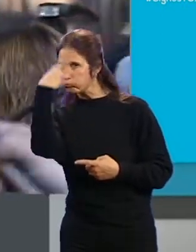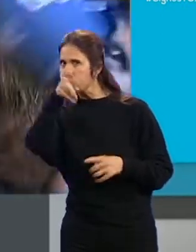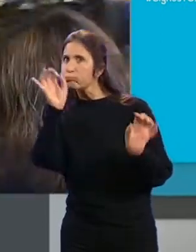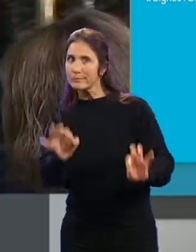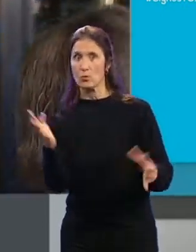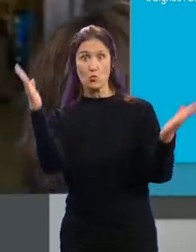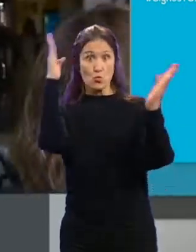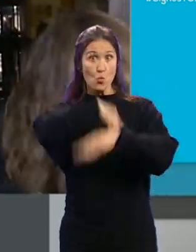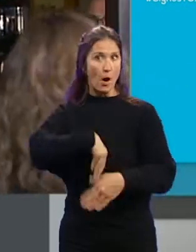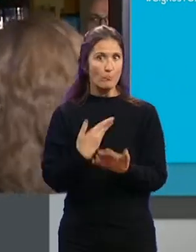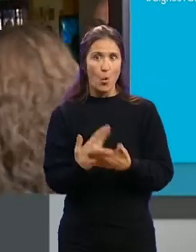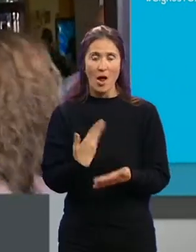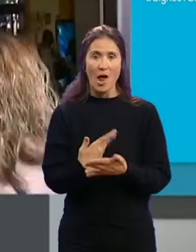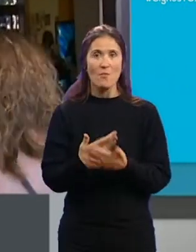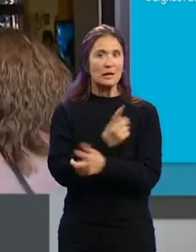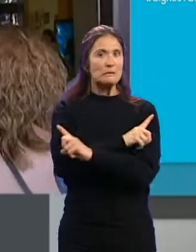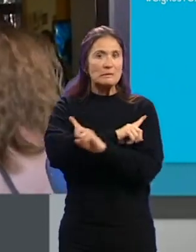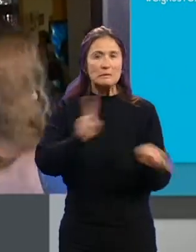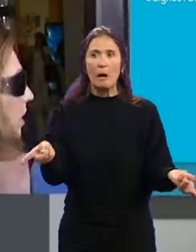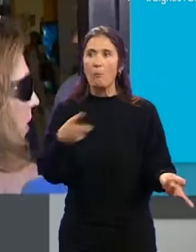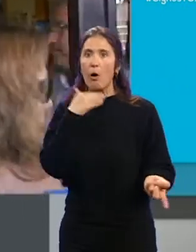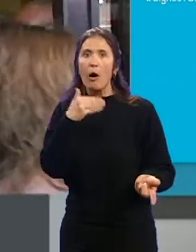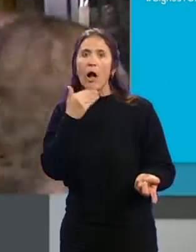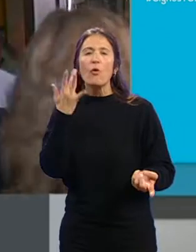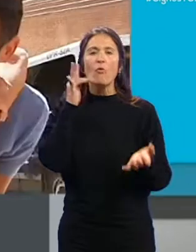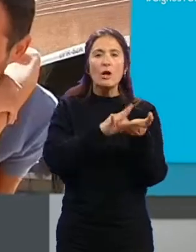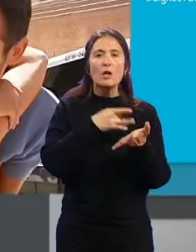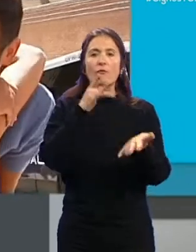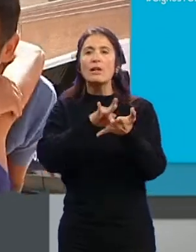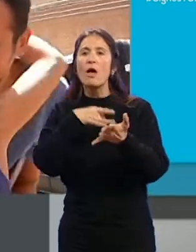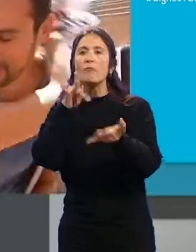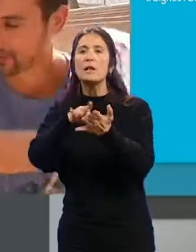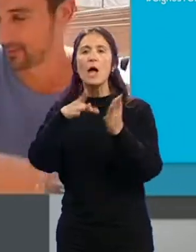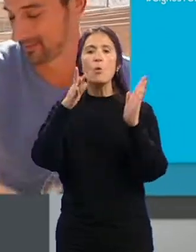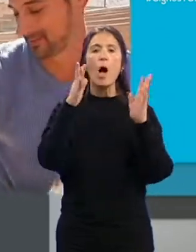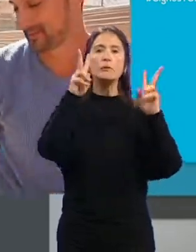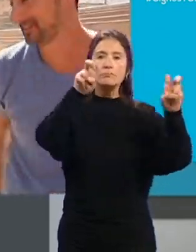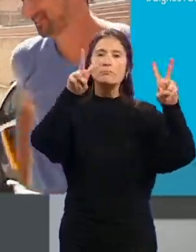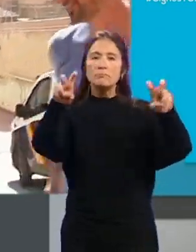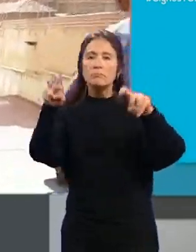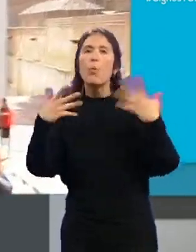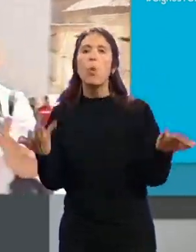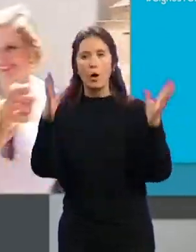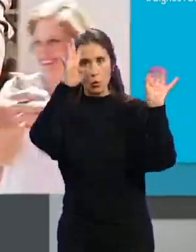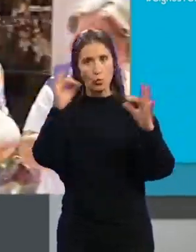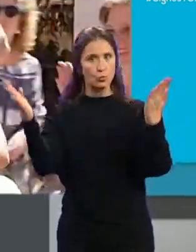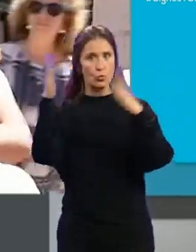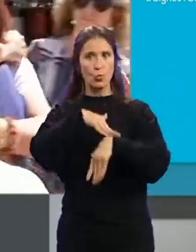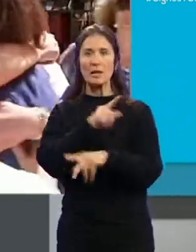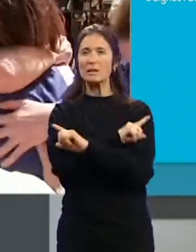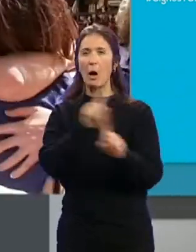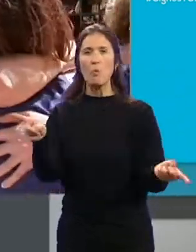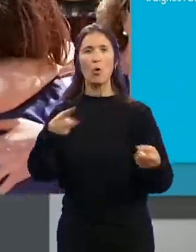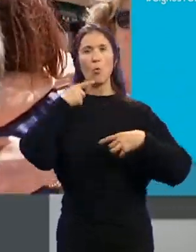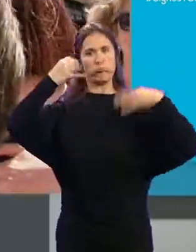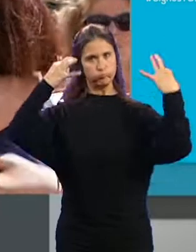ello... ...así como tampoco se dio ninguna indicación de fechas... ...ni episodios concretos. Además, no existió una confirmación